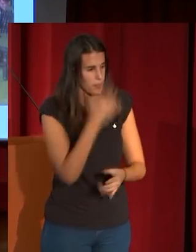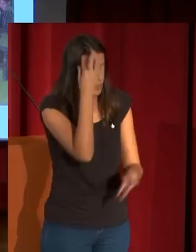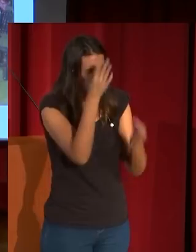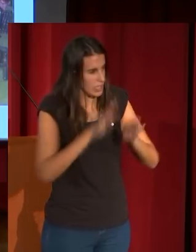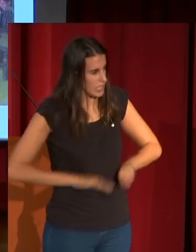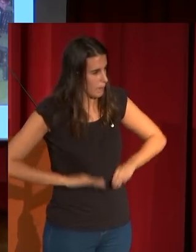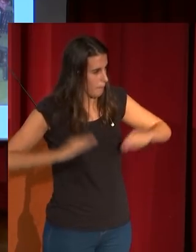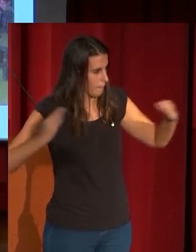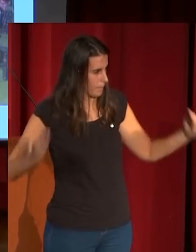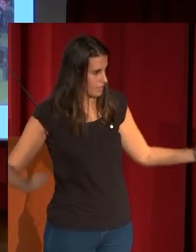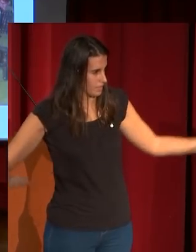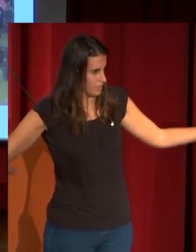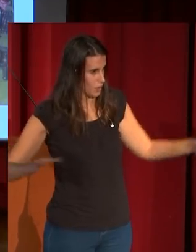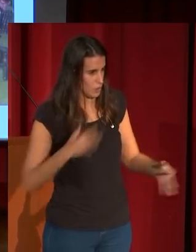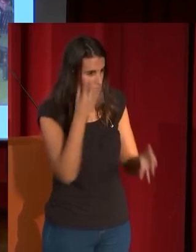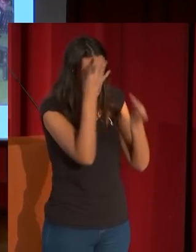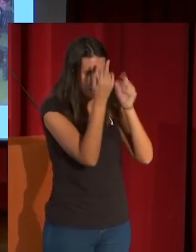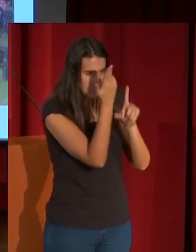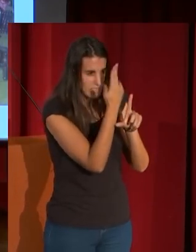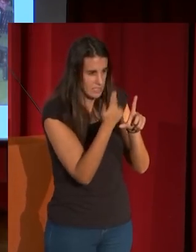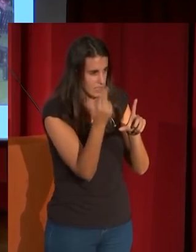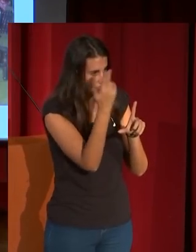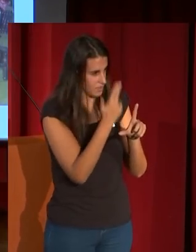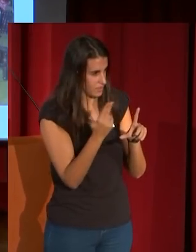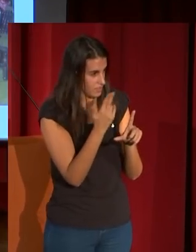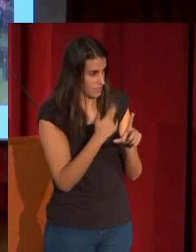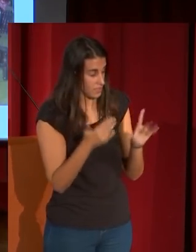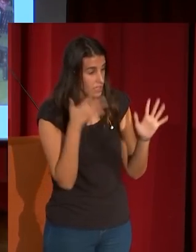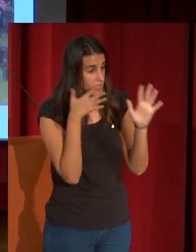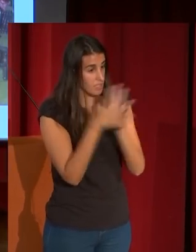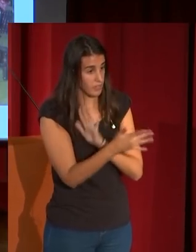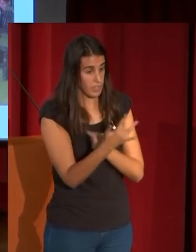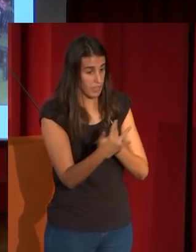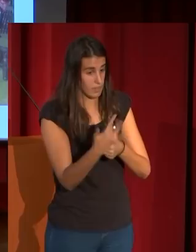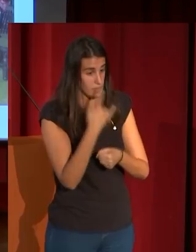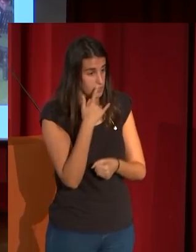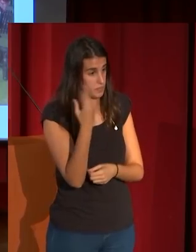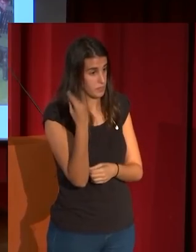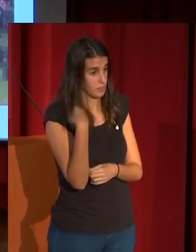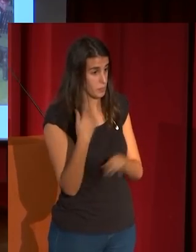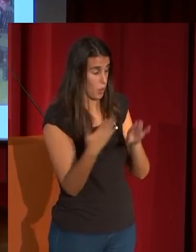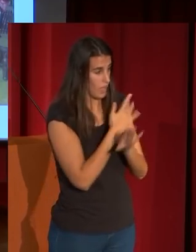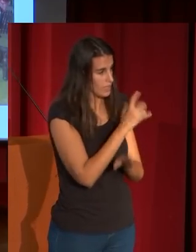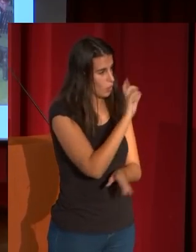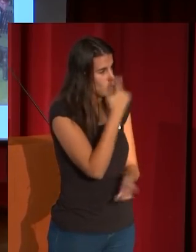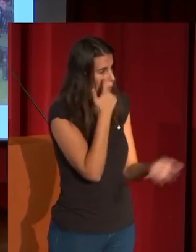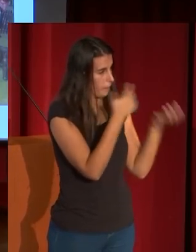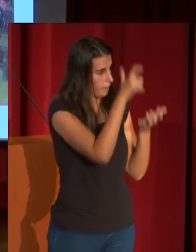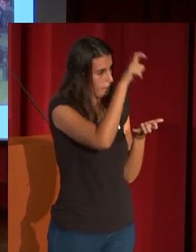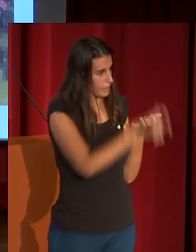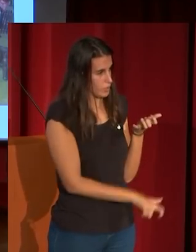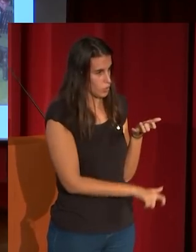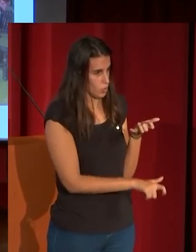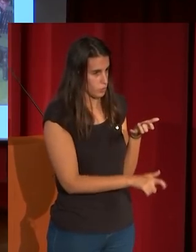asuntosidad extraordinaria que le lleva a llegar más lejos que el propio Misonnier que había sido el